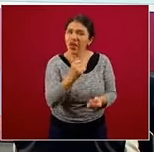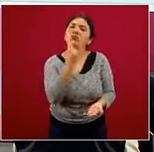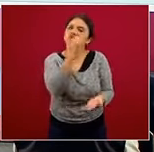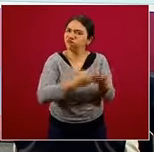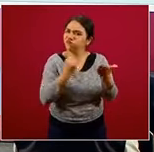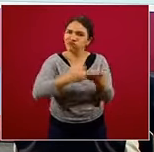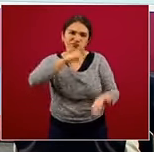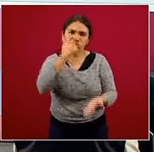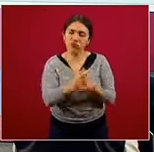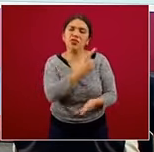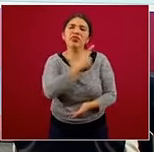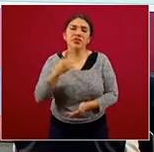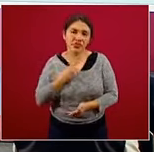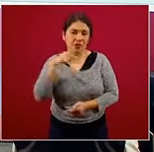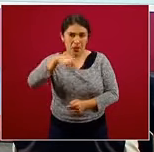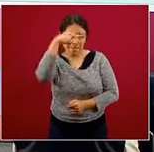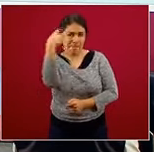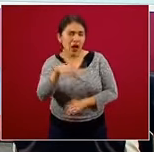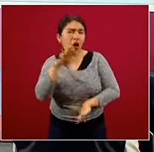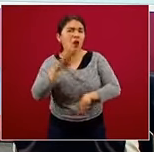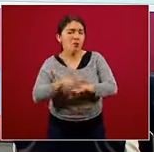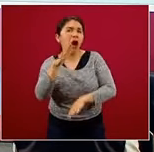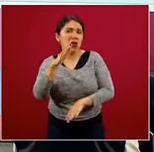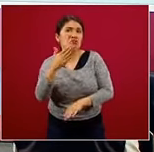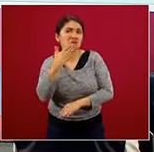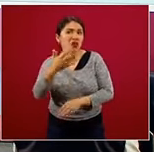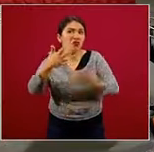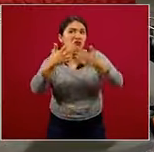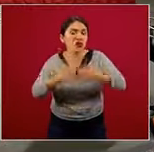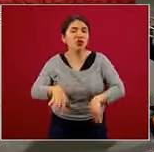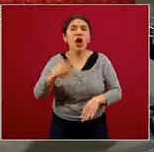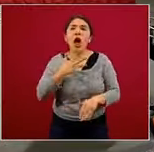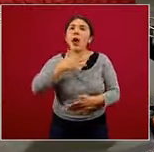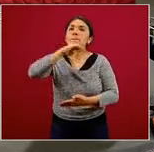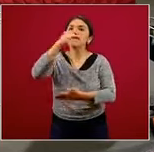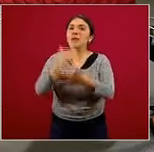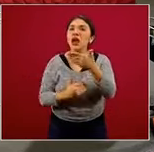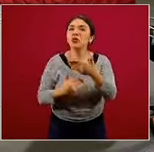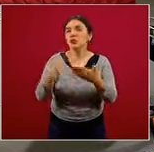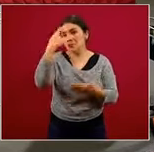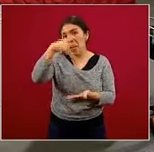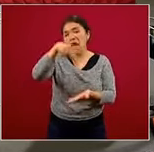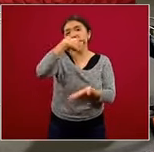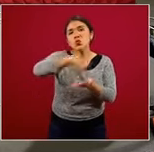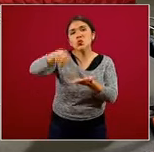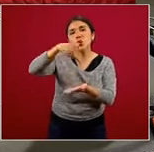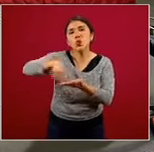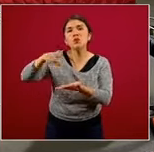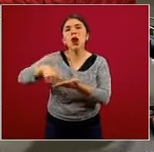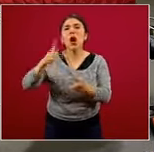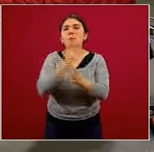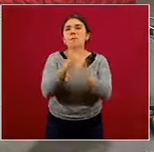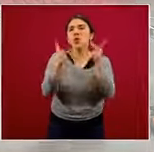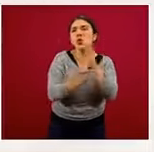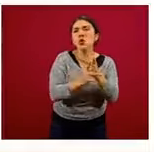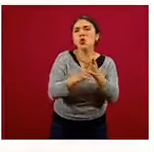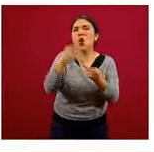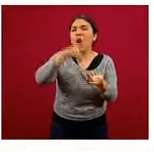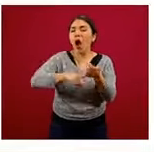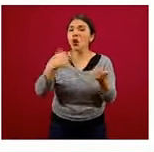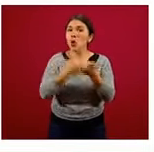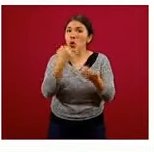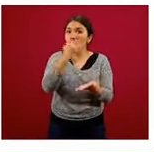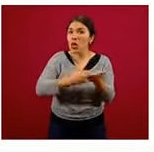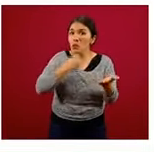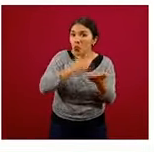Ya vimos que los impuestos en México han sido exitosos. Ha habido una reducción en la compra de los productos que tienen